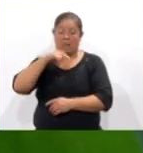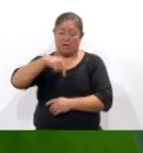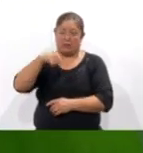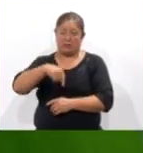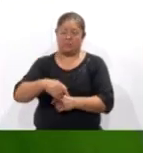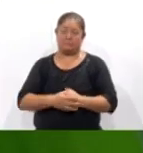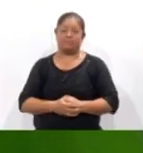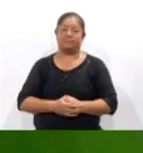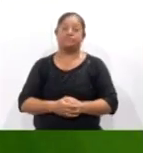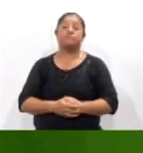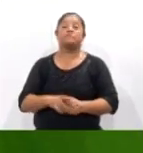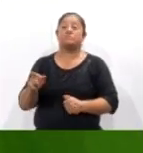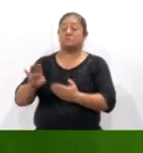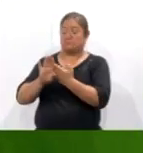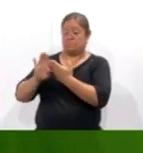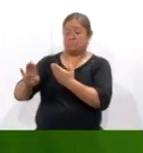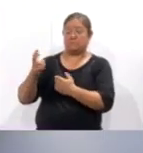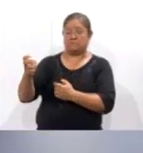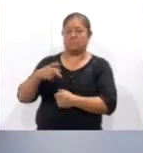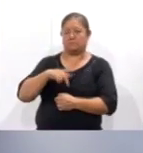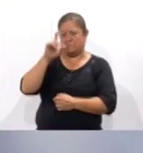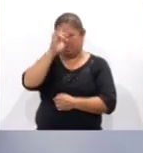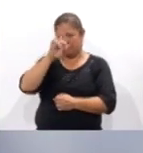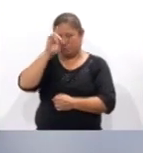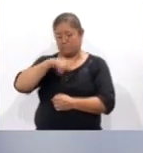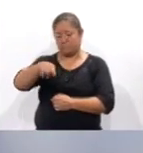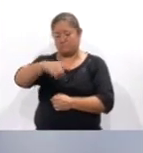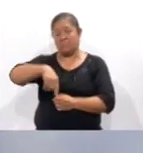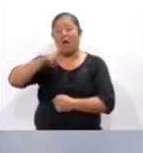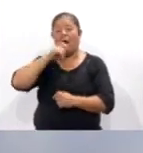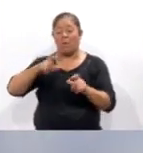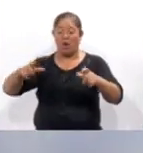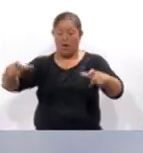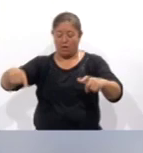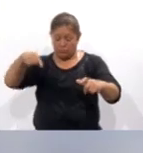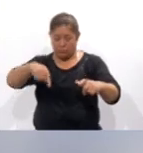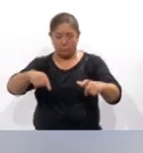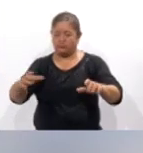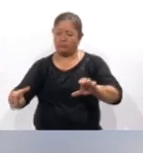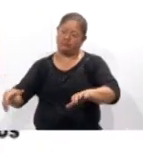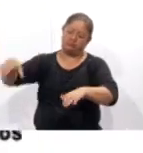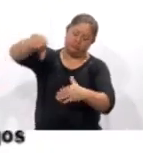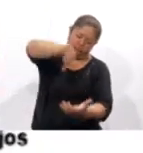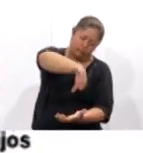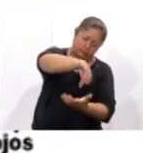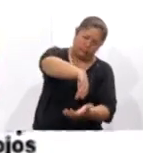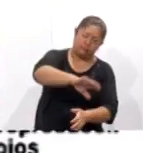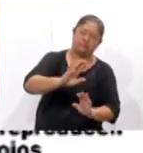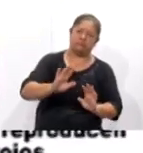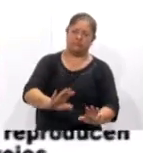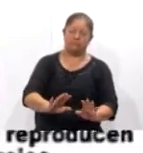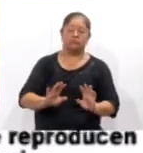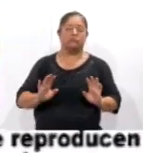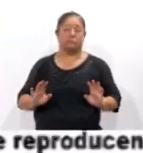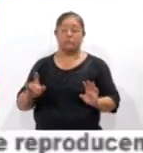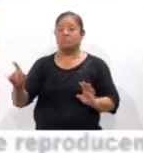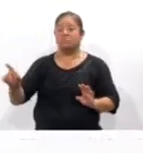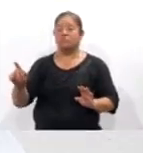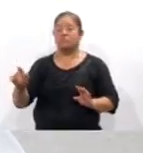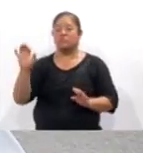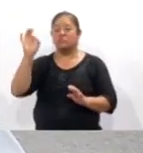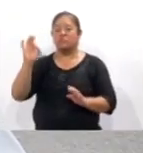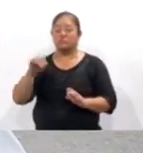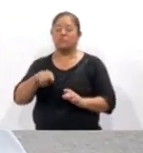Para evitar la reproducción de este insecto, recomendó no tener estancamientos de agua, para así evitar que el mosquito deposite ahí sus huevecillos.